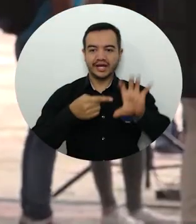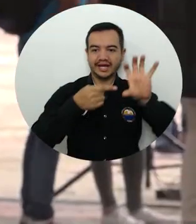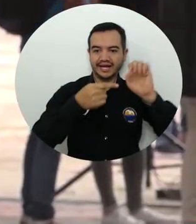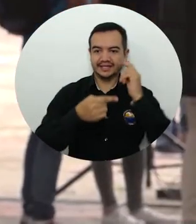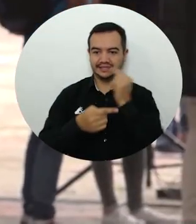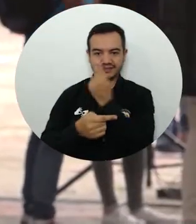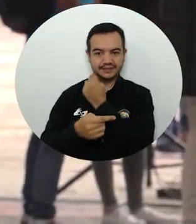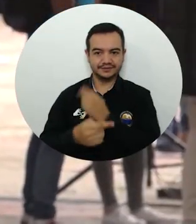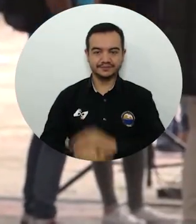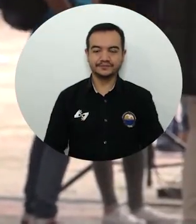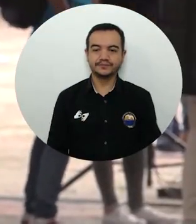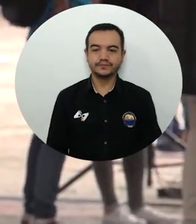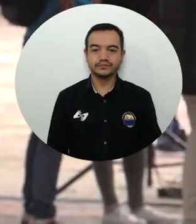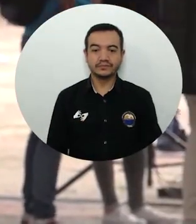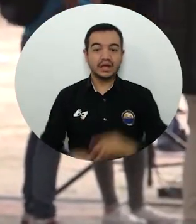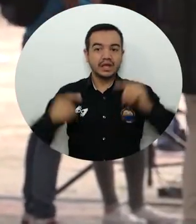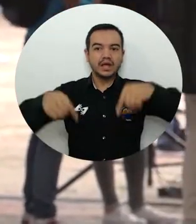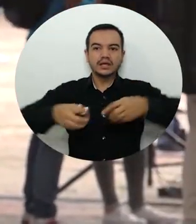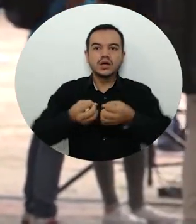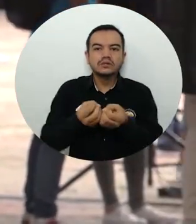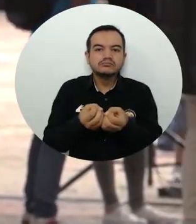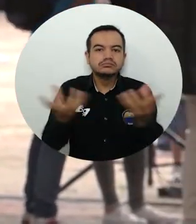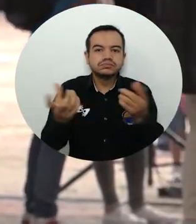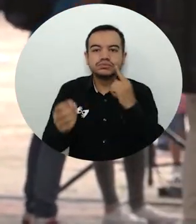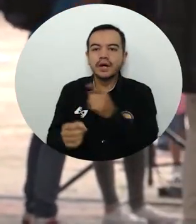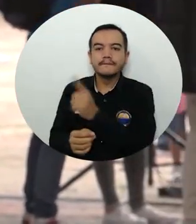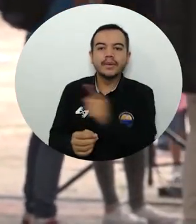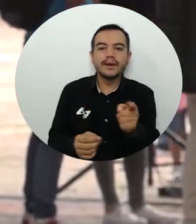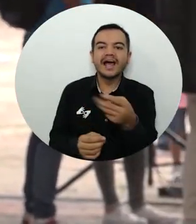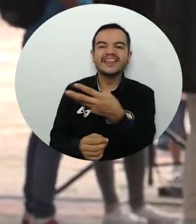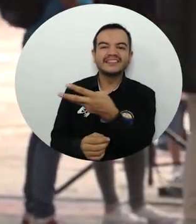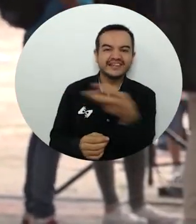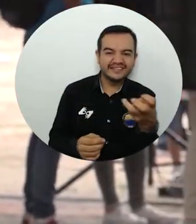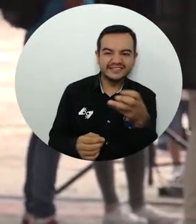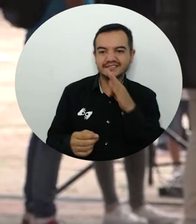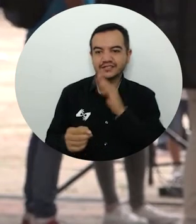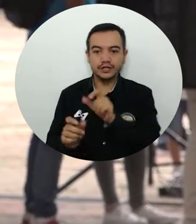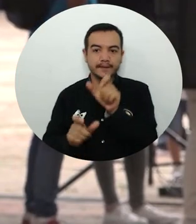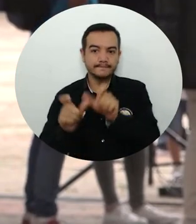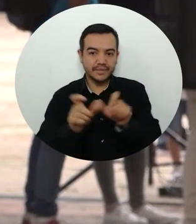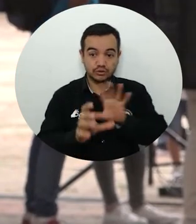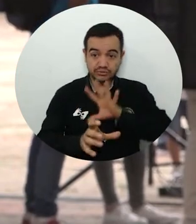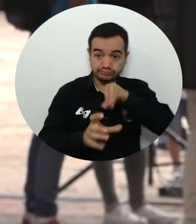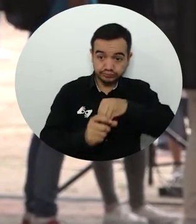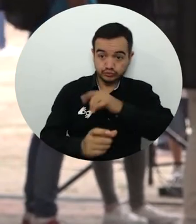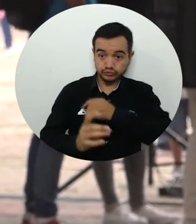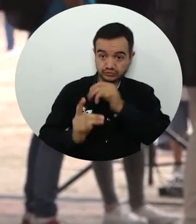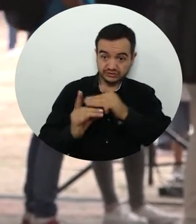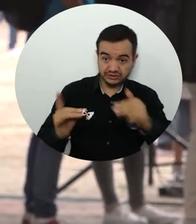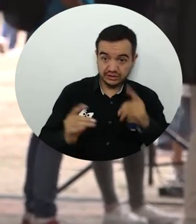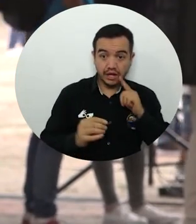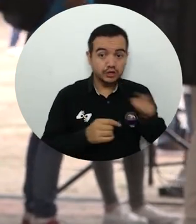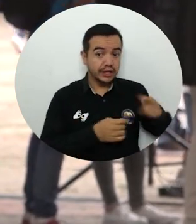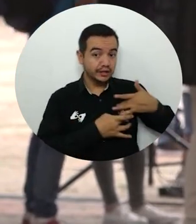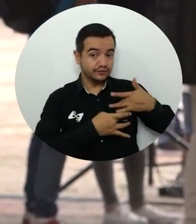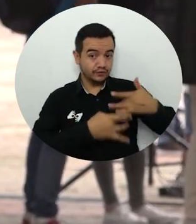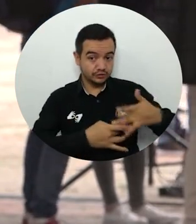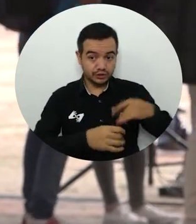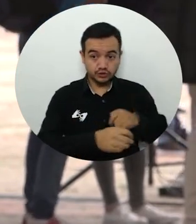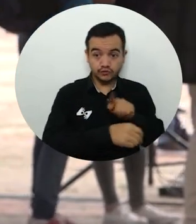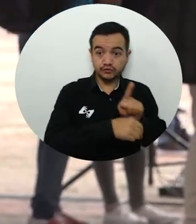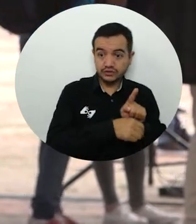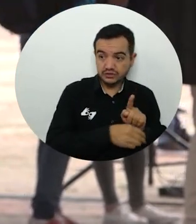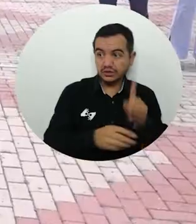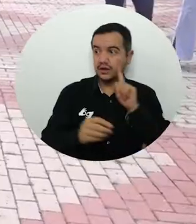Más de 300 personas, la comunidad universitaria, sobrevivientes, el voluntariado de la Fundación Corazón Rosa y personas que